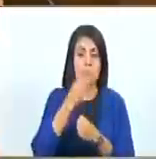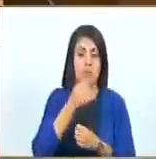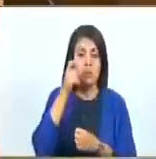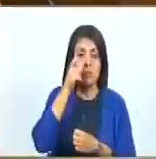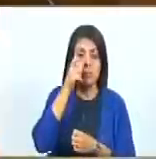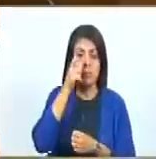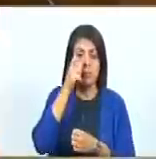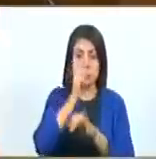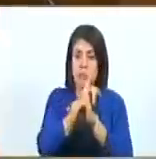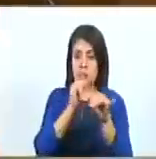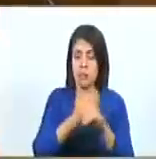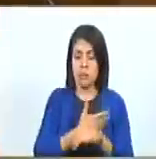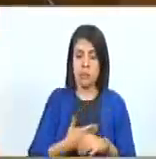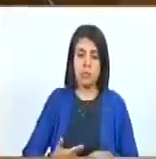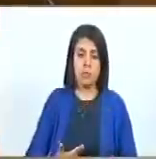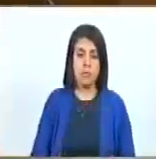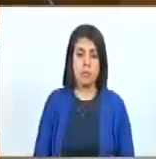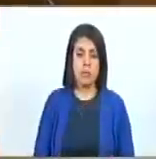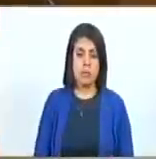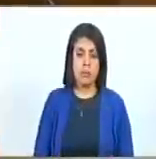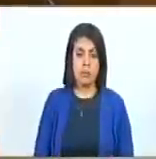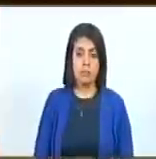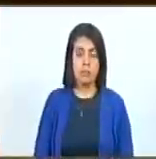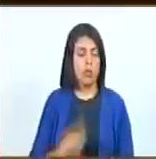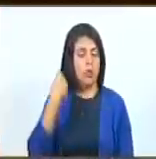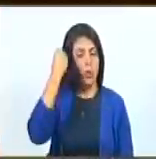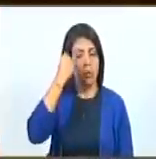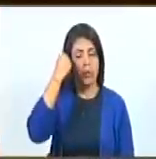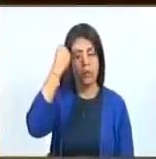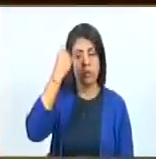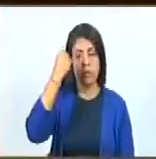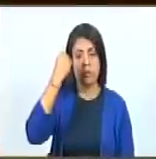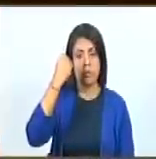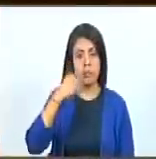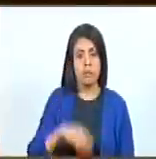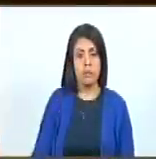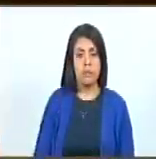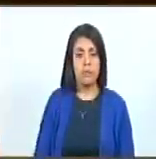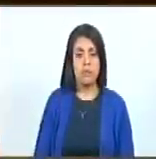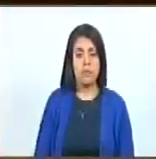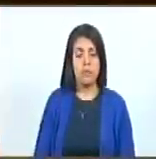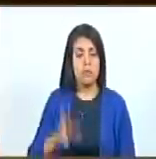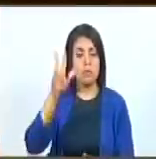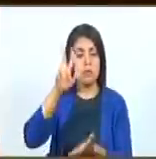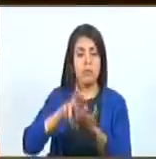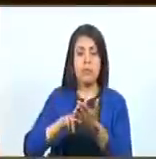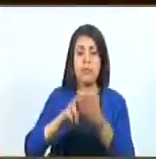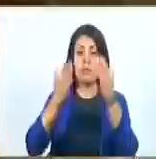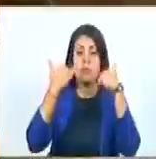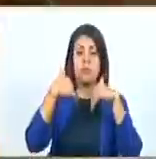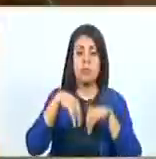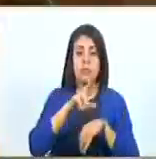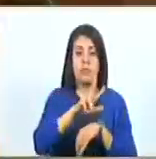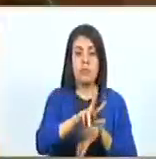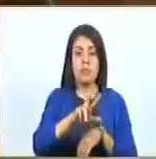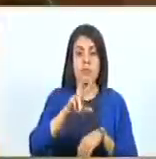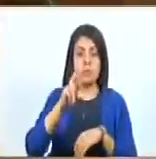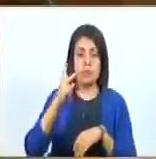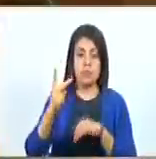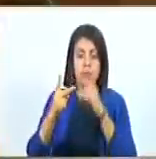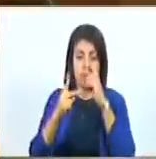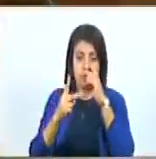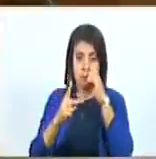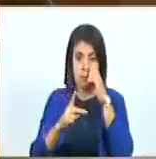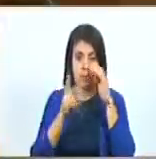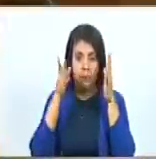ciudadana. Esto, señor presidente. En consideración el artículo. Aprobado, siguiente. Trigésimo segundo,